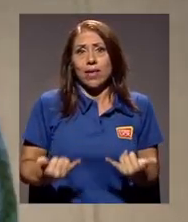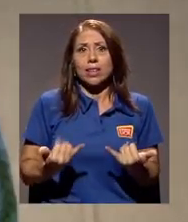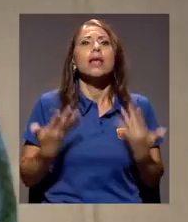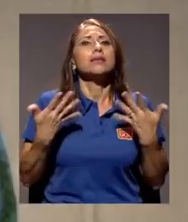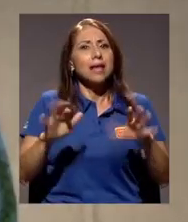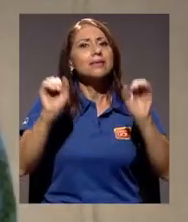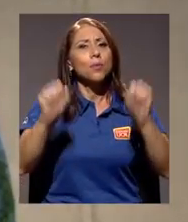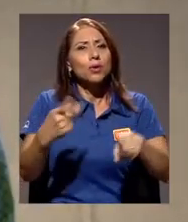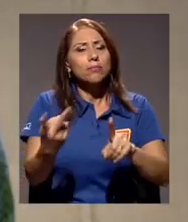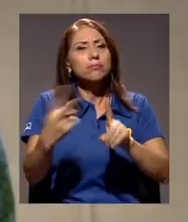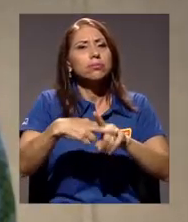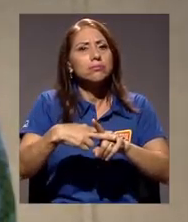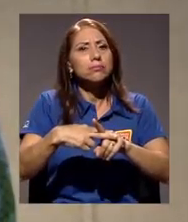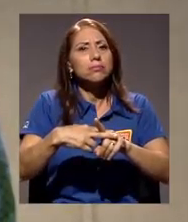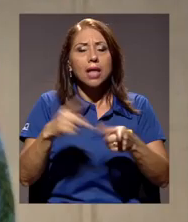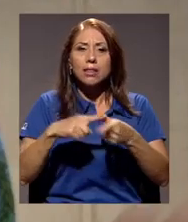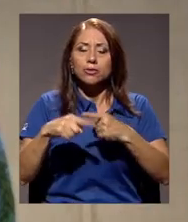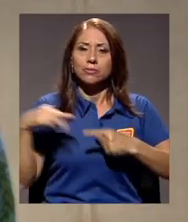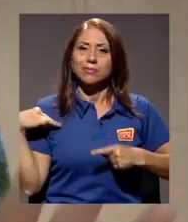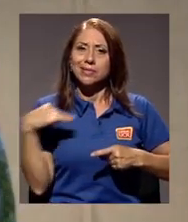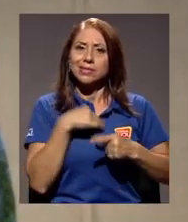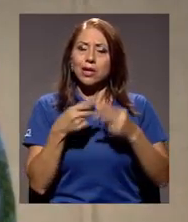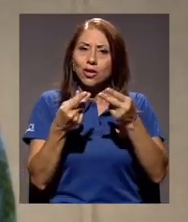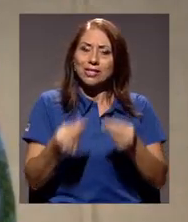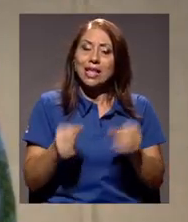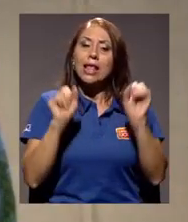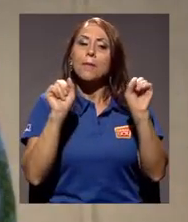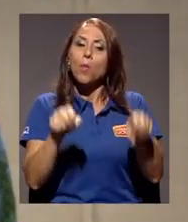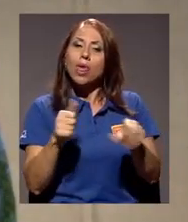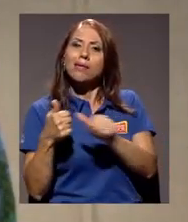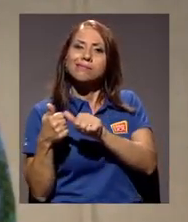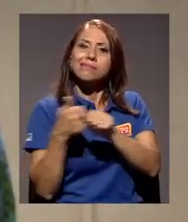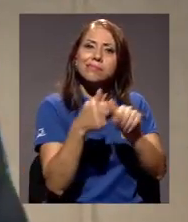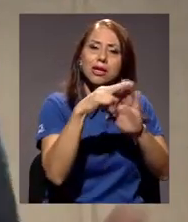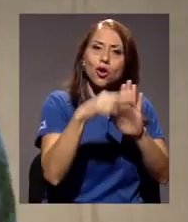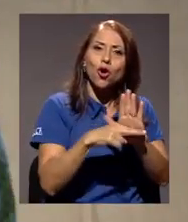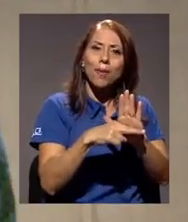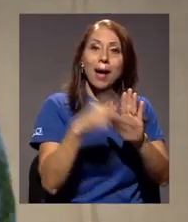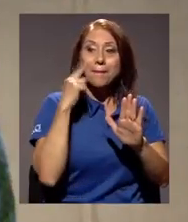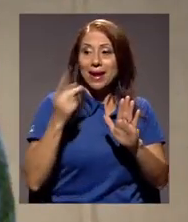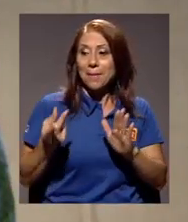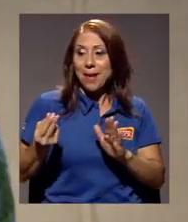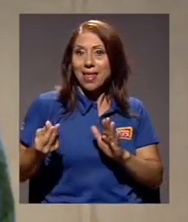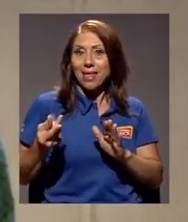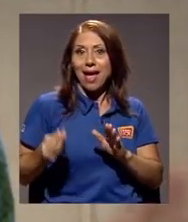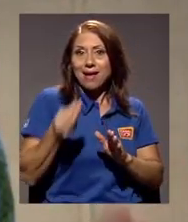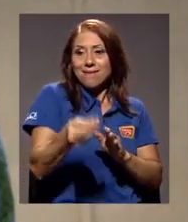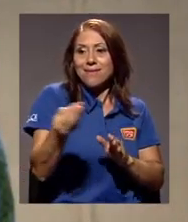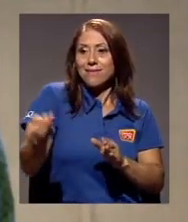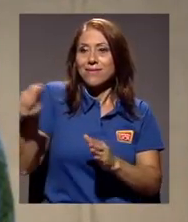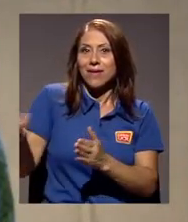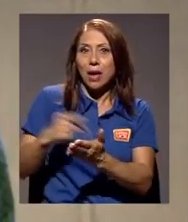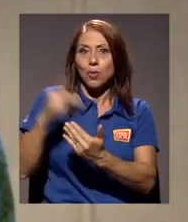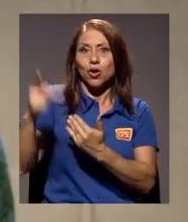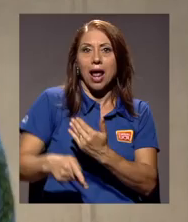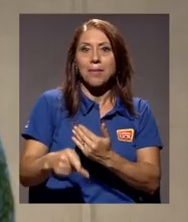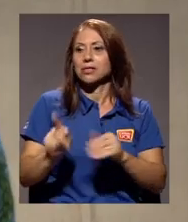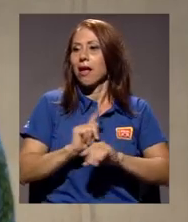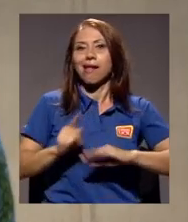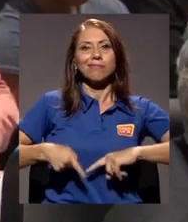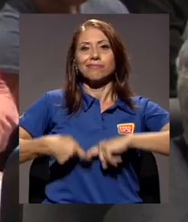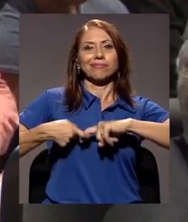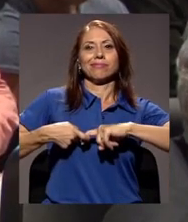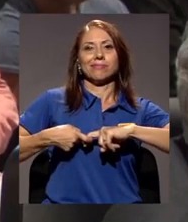se podría estar aplicando, entonces el Ministerio de Hacienda podría acogerse a esa norma para no girar los recursos a los distintos programas que se